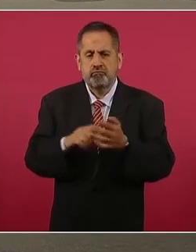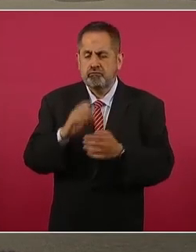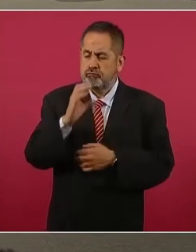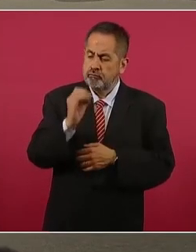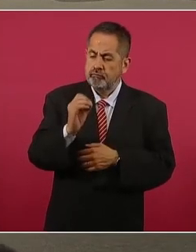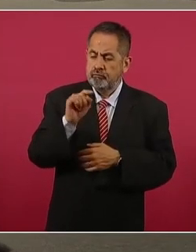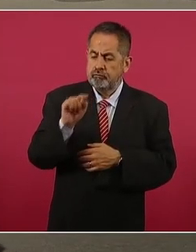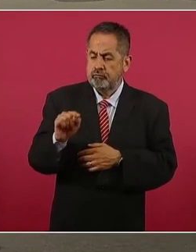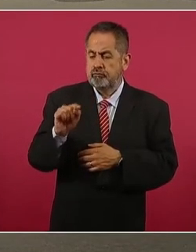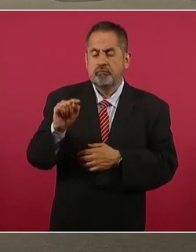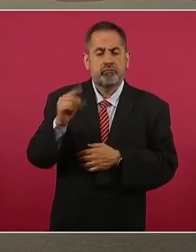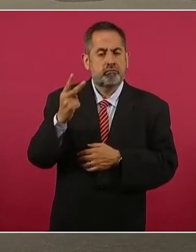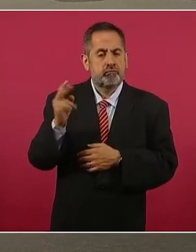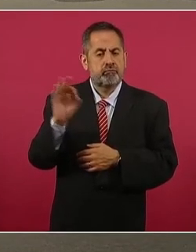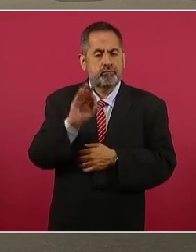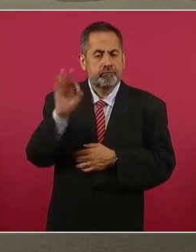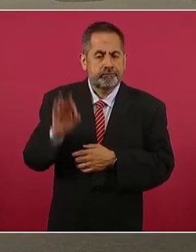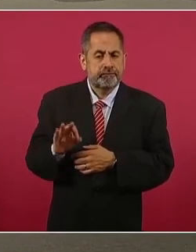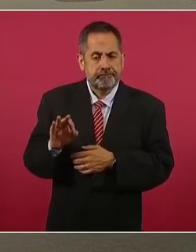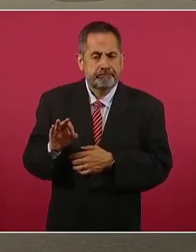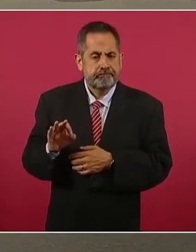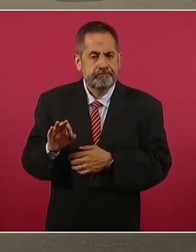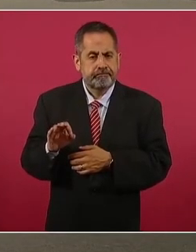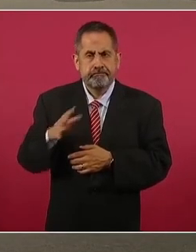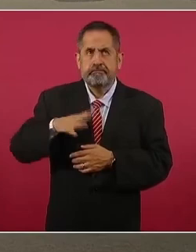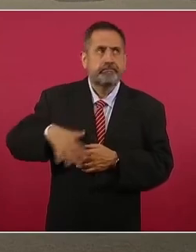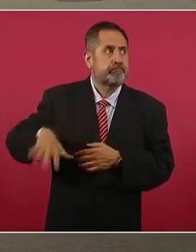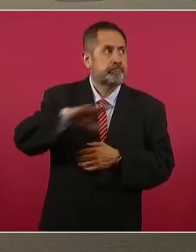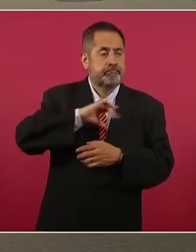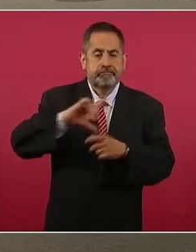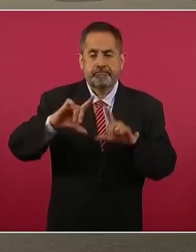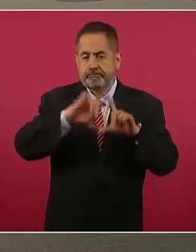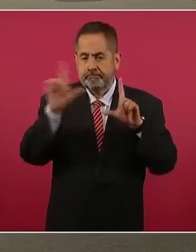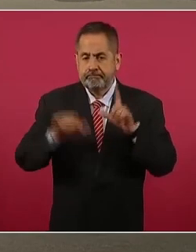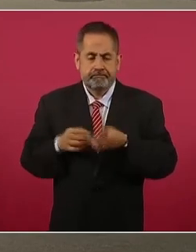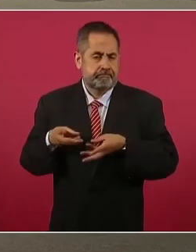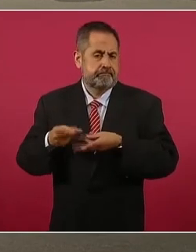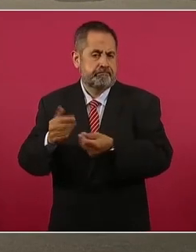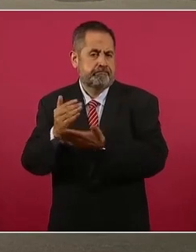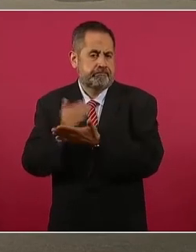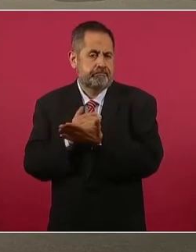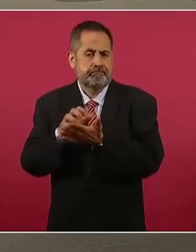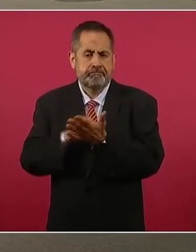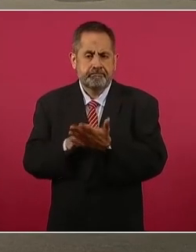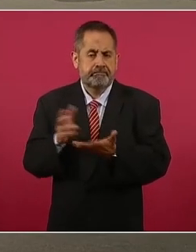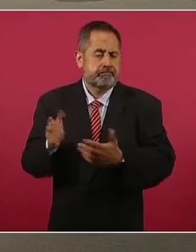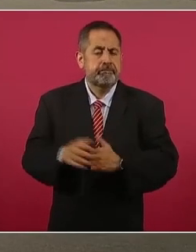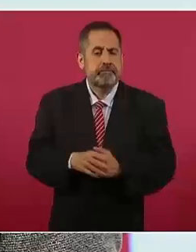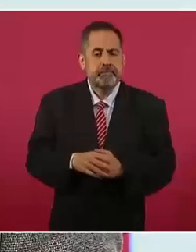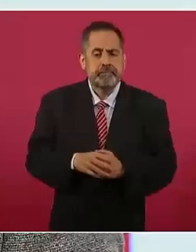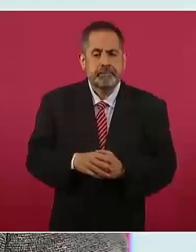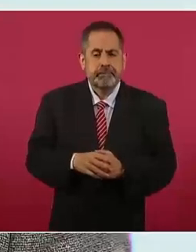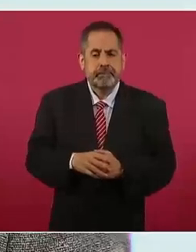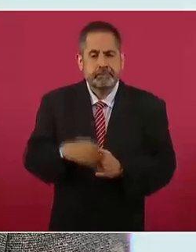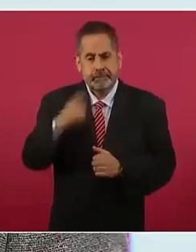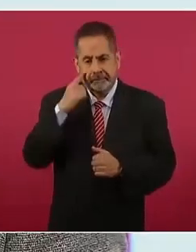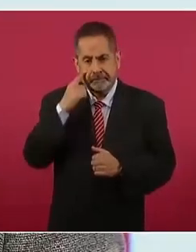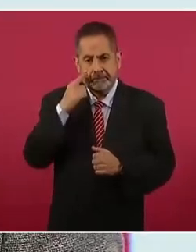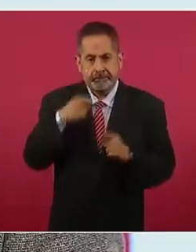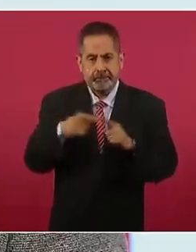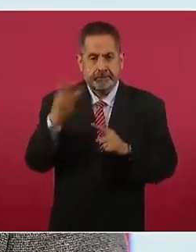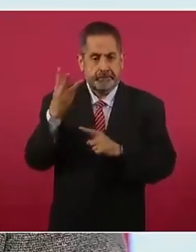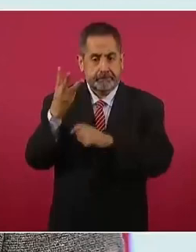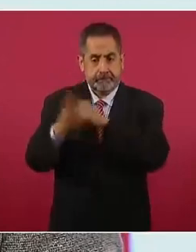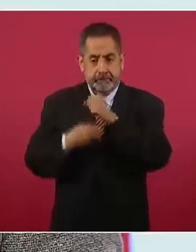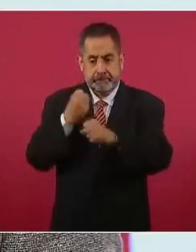0.2 por ciento del consumo nacional de electricidad. En los primeros tres